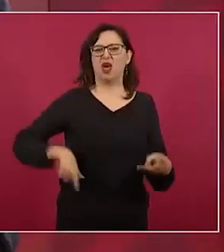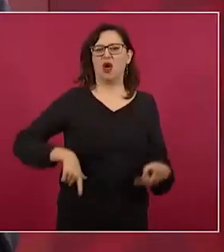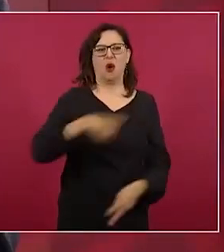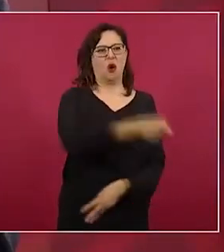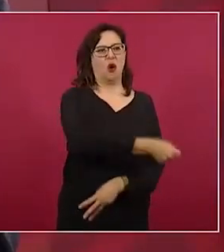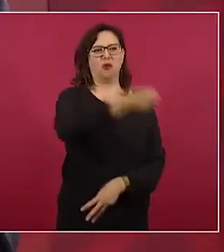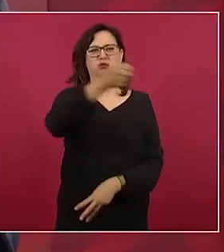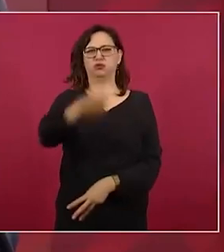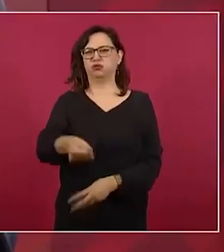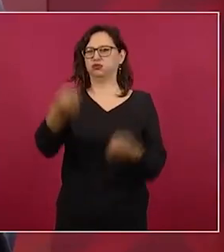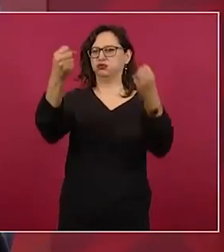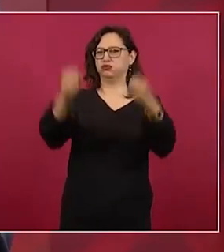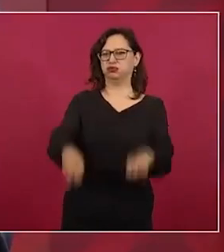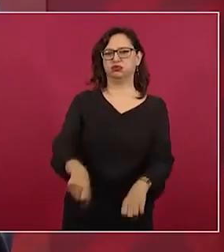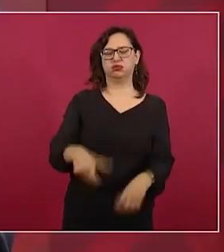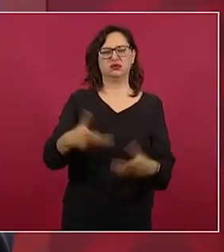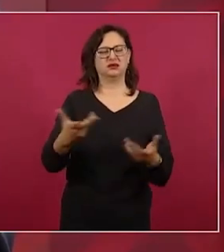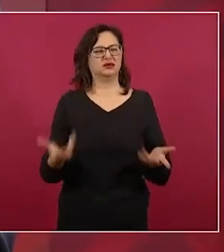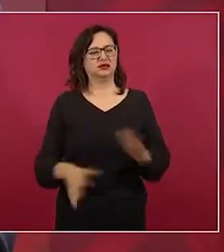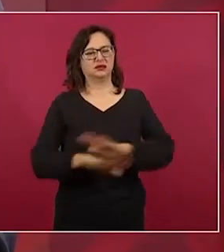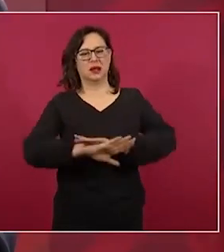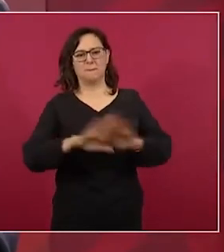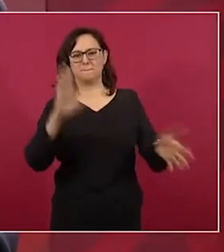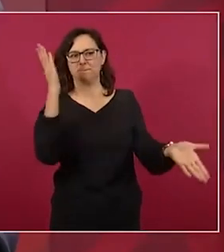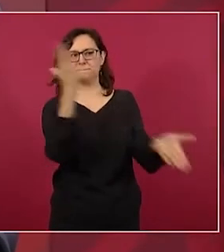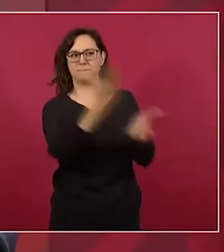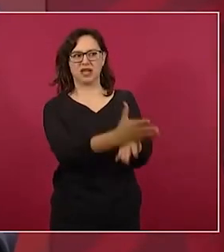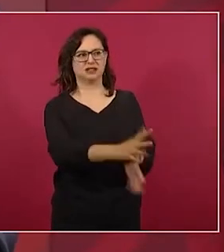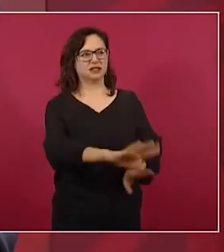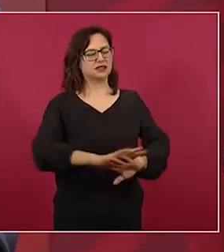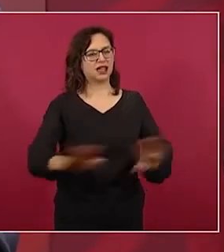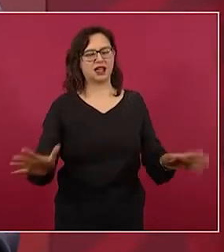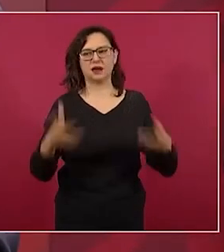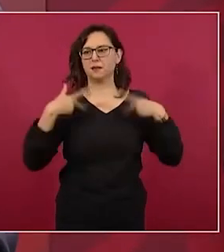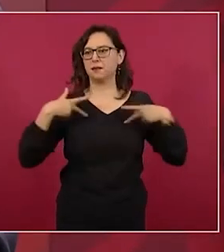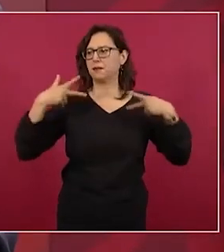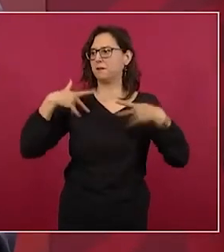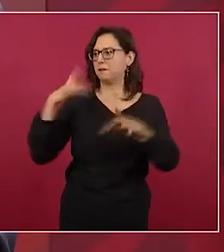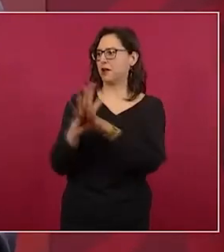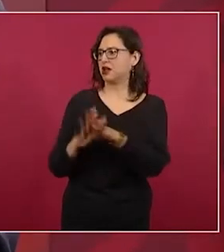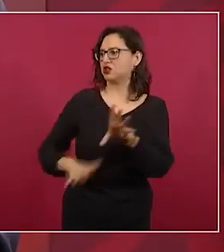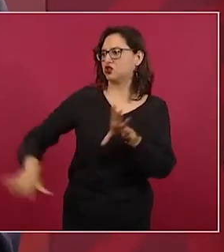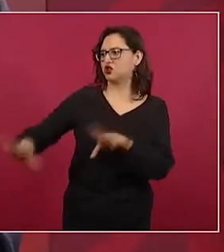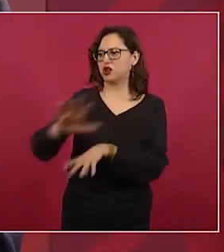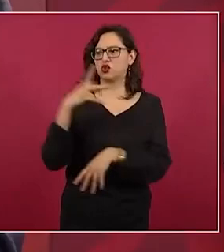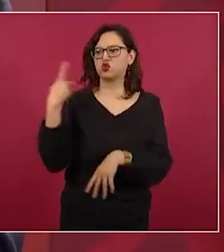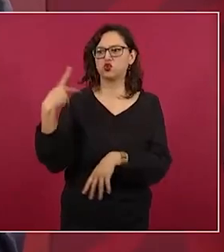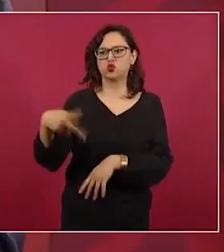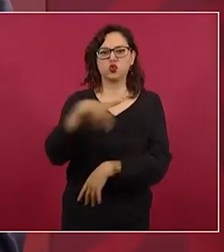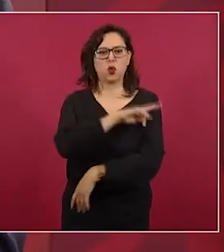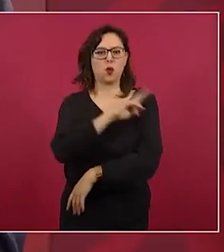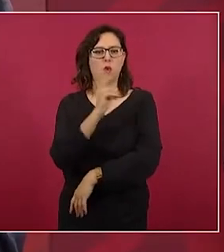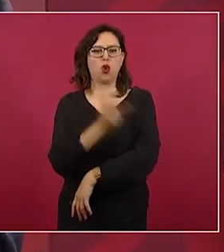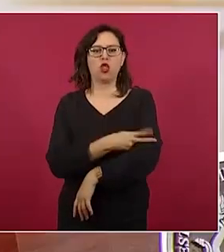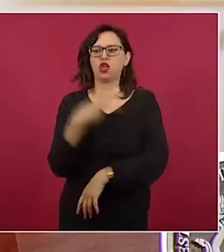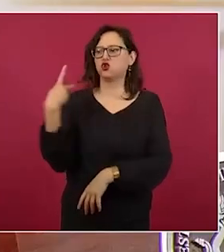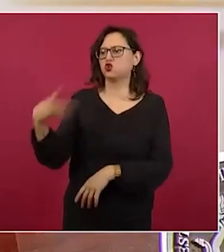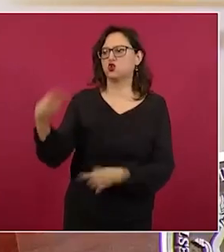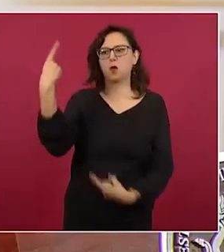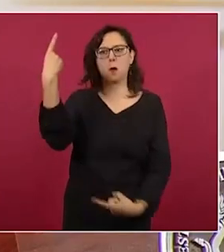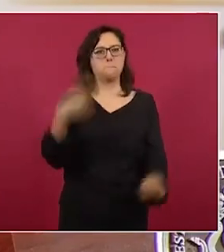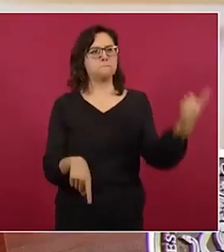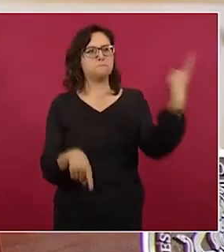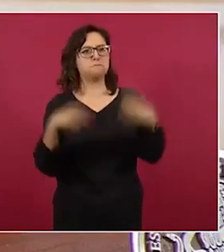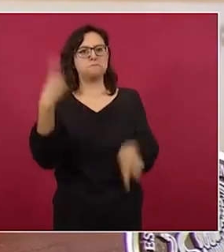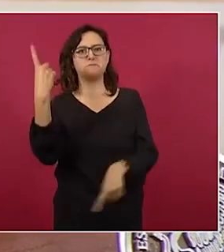los potentados, quiere que sea el pueblo el que mande y que